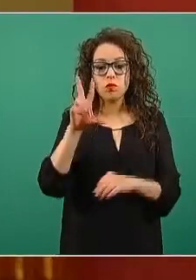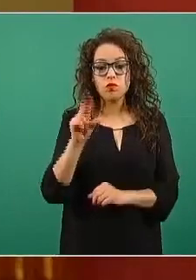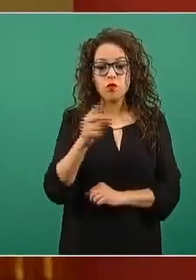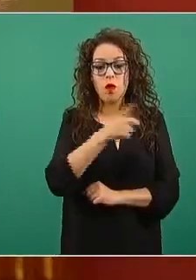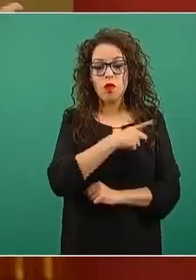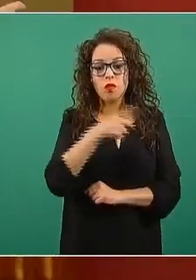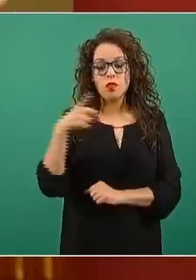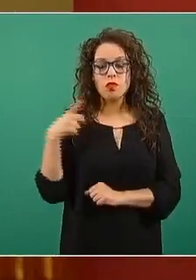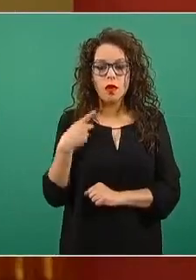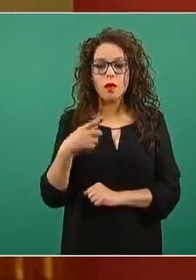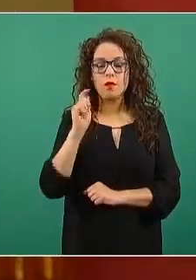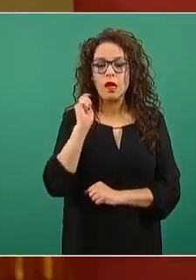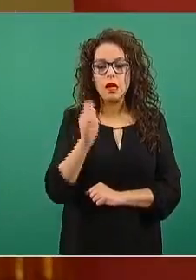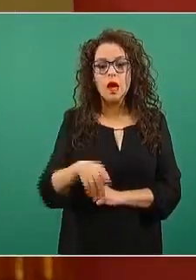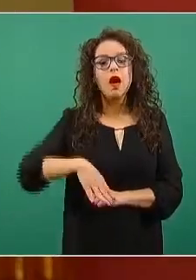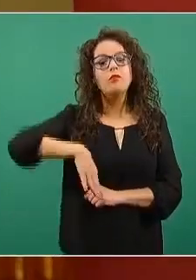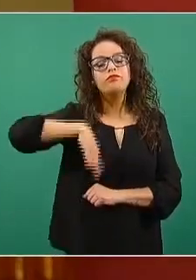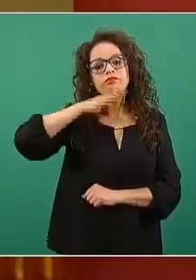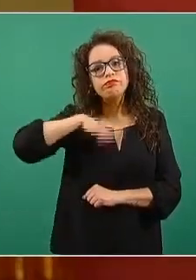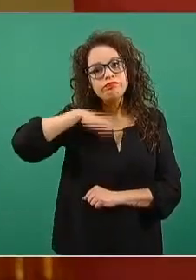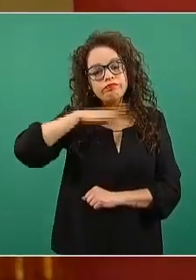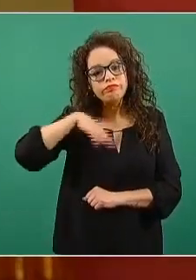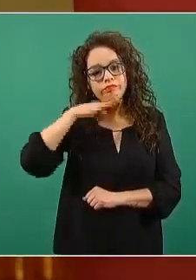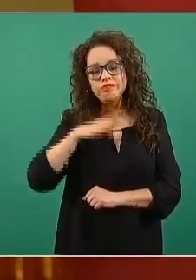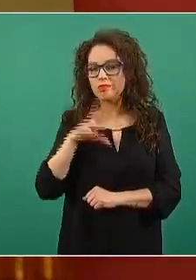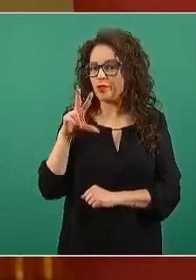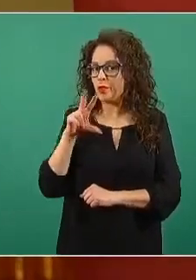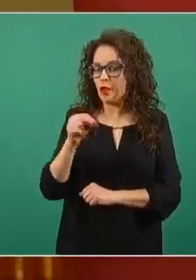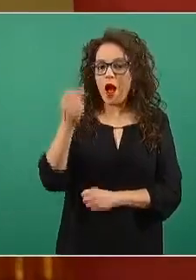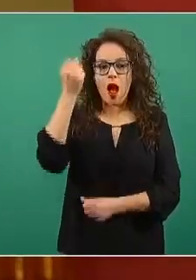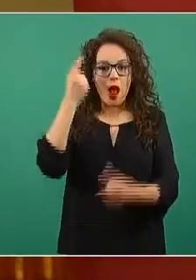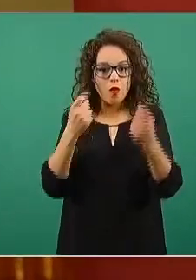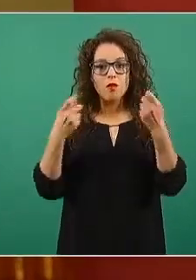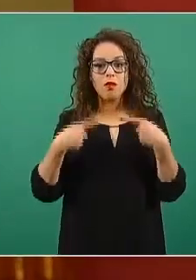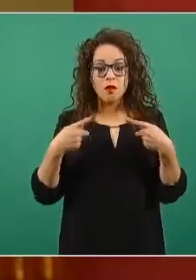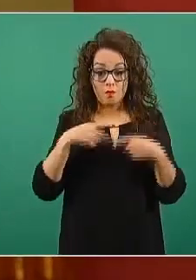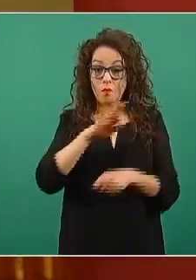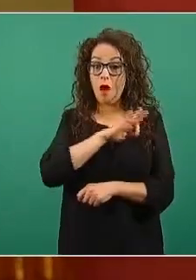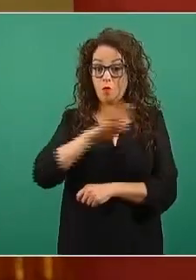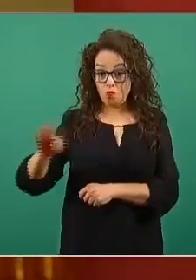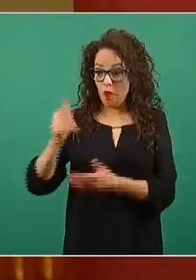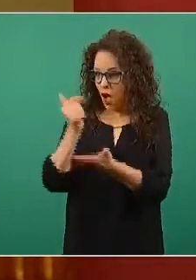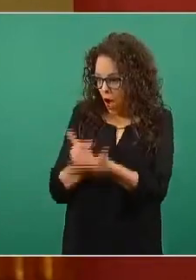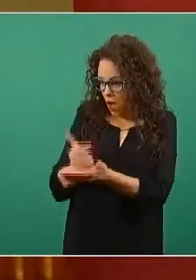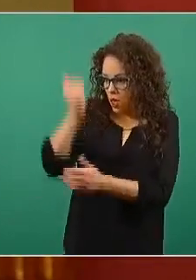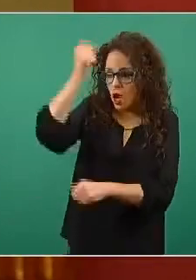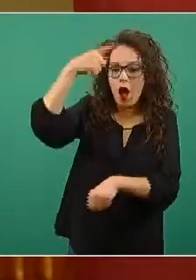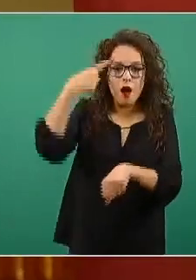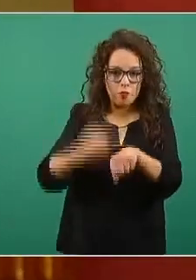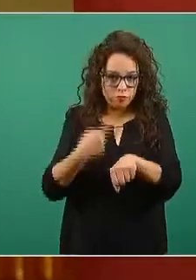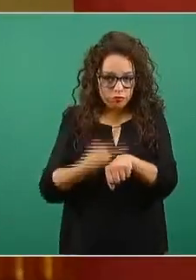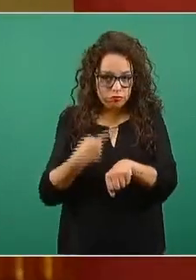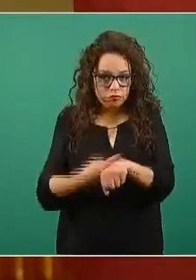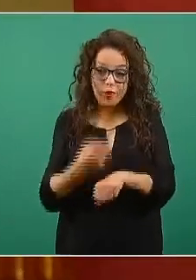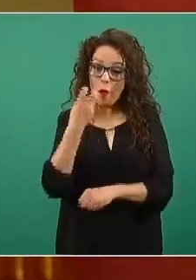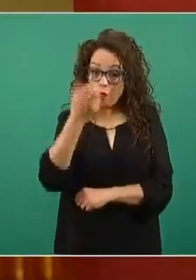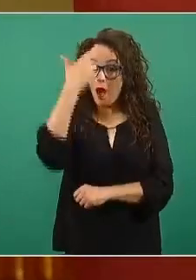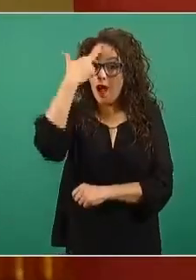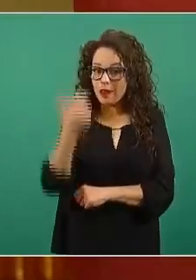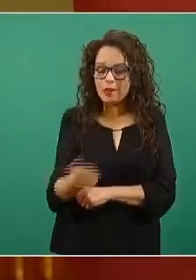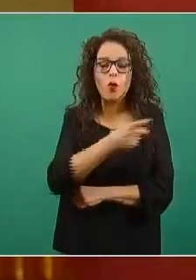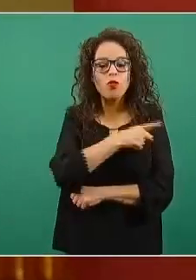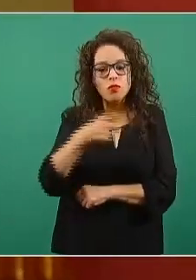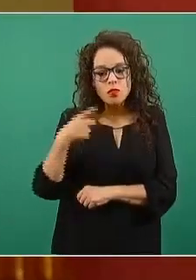de vista que algunas personas pueden tener enfermedad grave y que por lo tanto tenemos que seguirnos cuidando